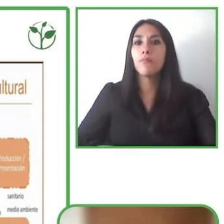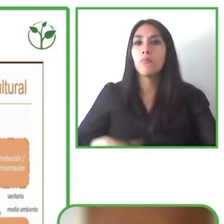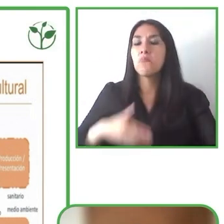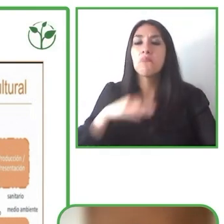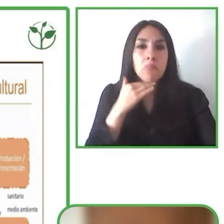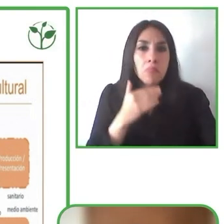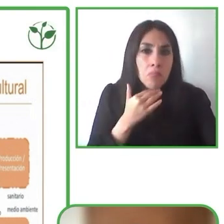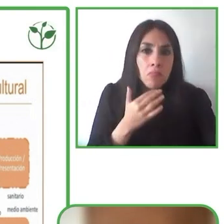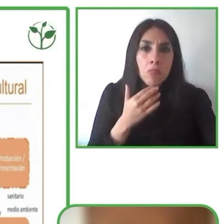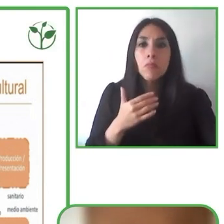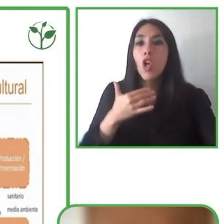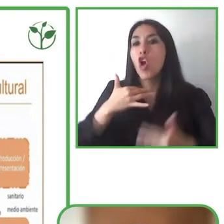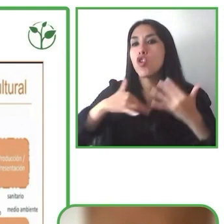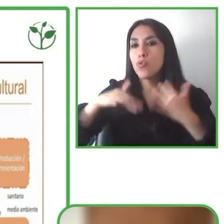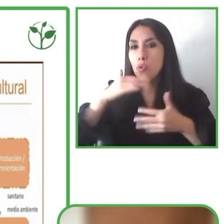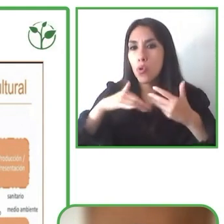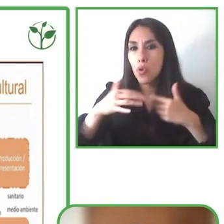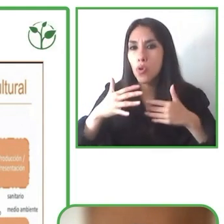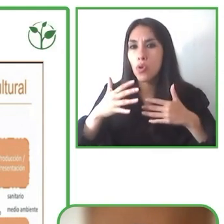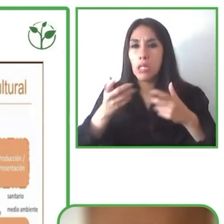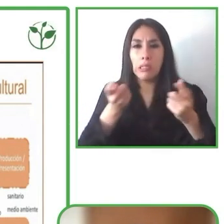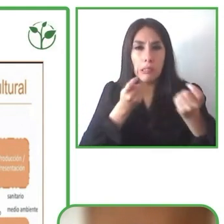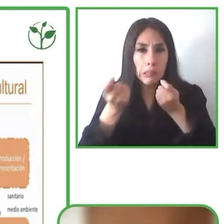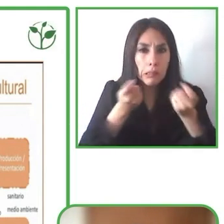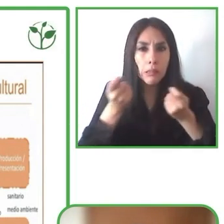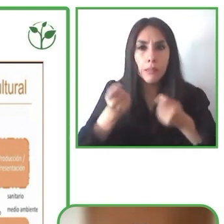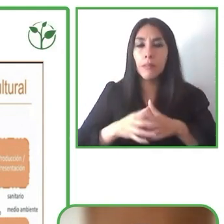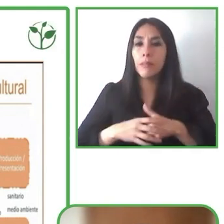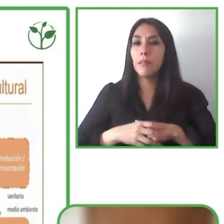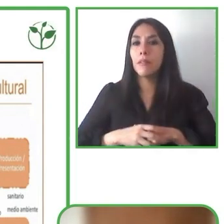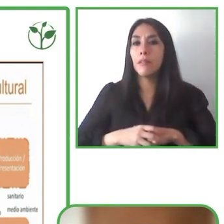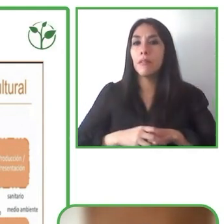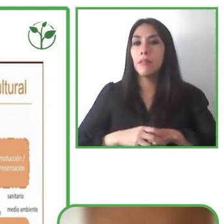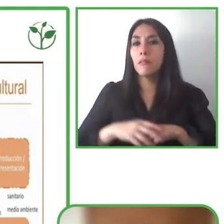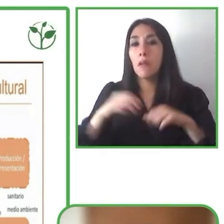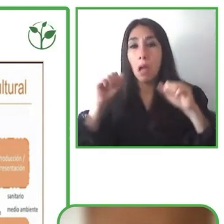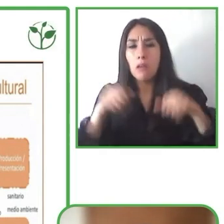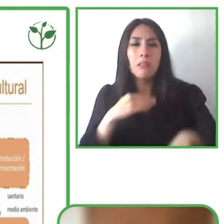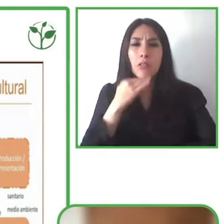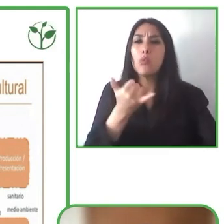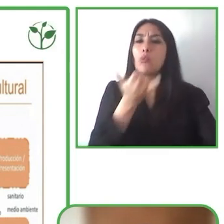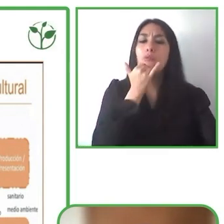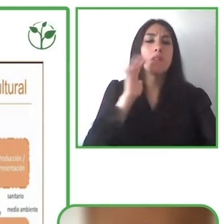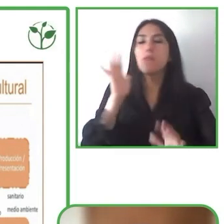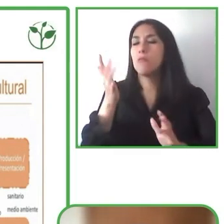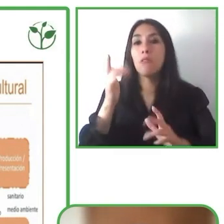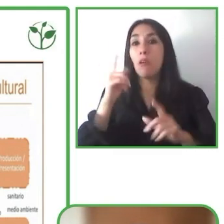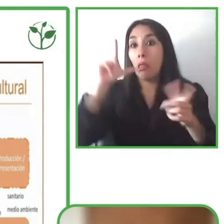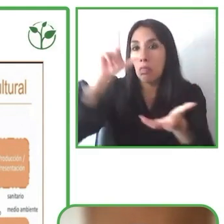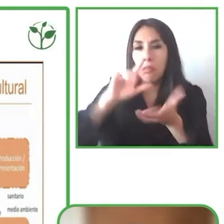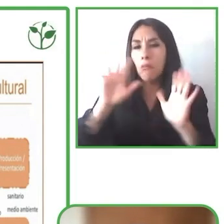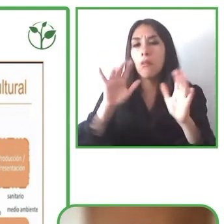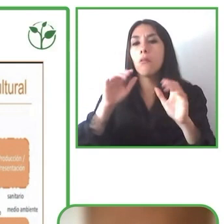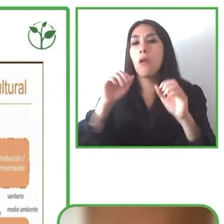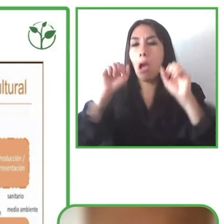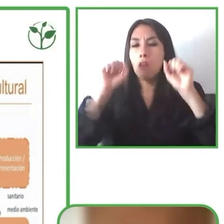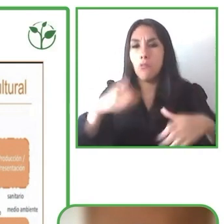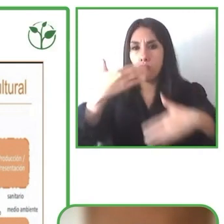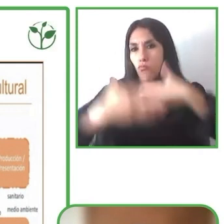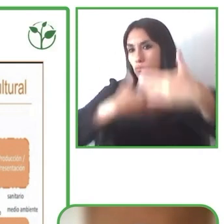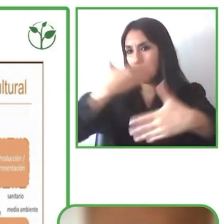independientemente de donde vivan independientemente de discapacidades físicas o de otro tipo